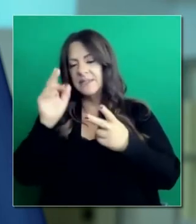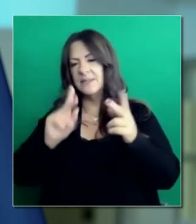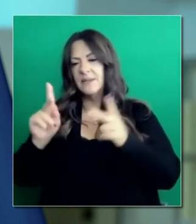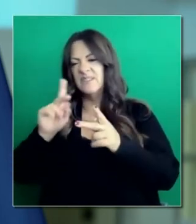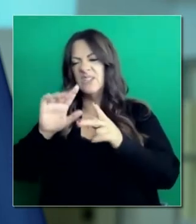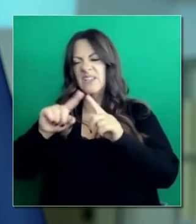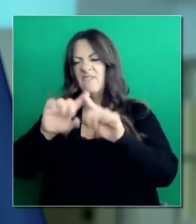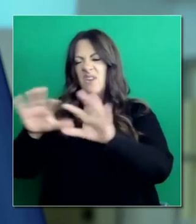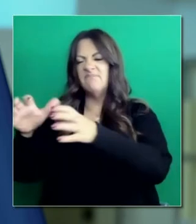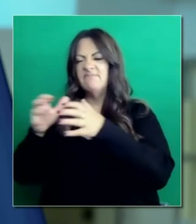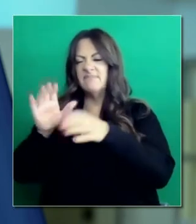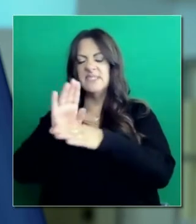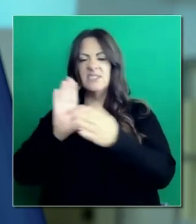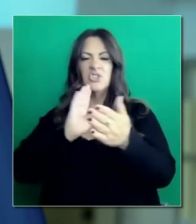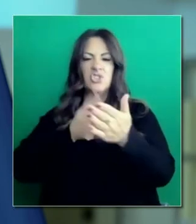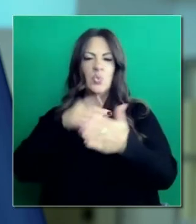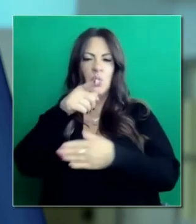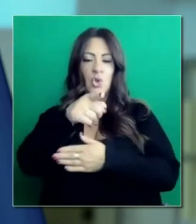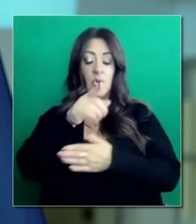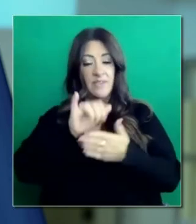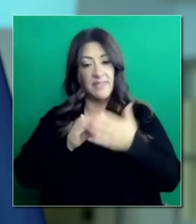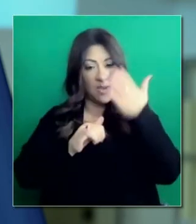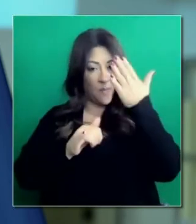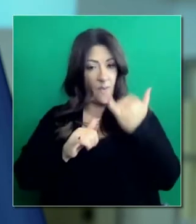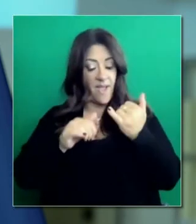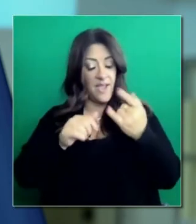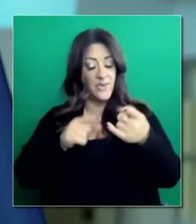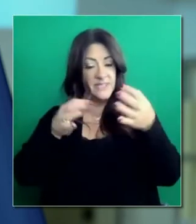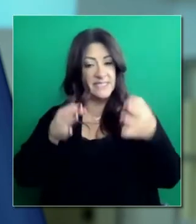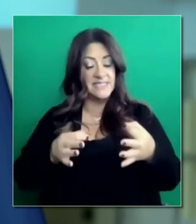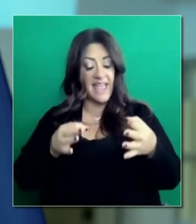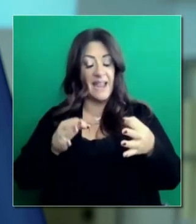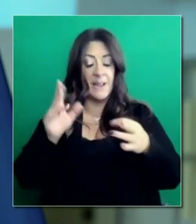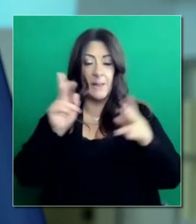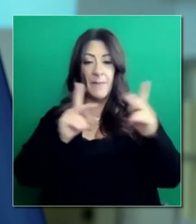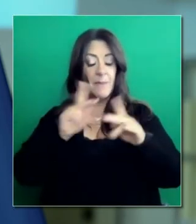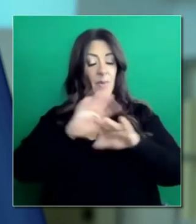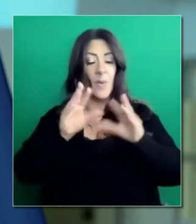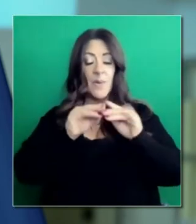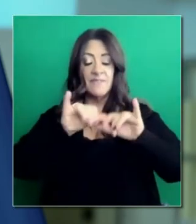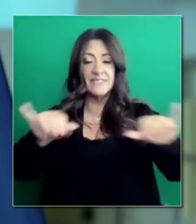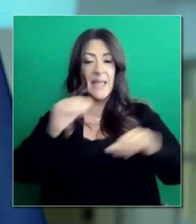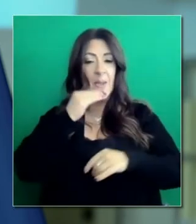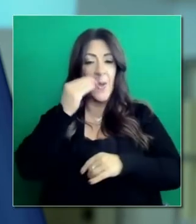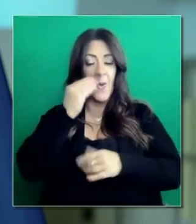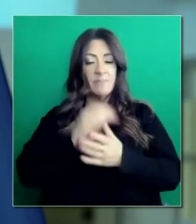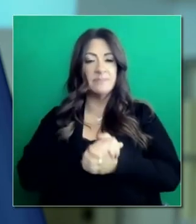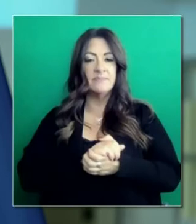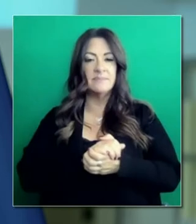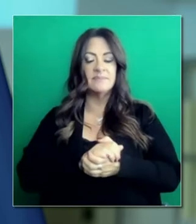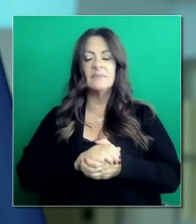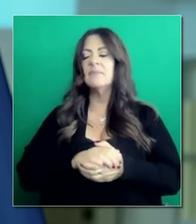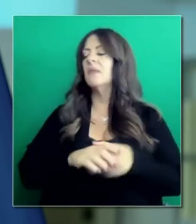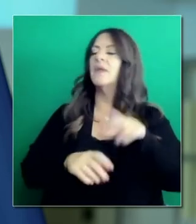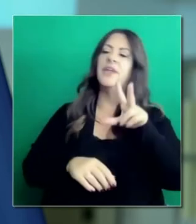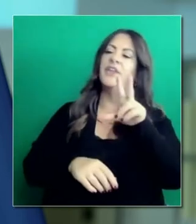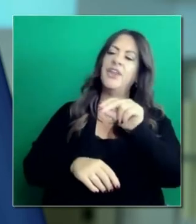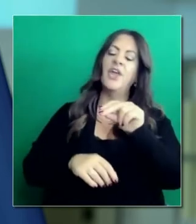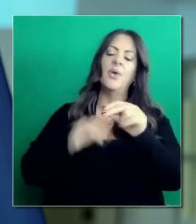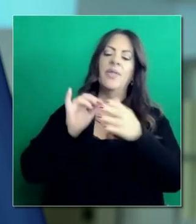conveniente basada en esto. Le quiero dar una oportunidad que responda a aquellos que dicen eso. Bueno, realmente no tiene el menor sentido.